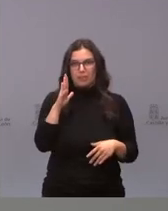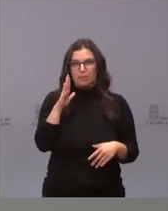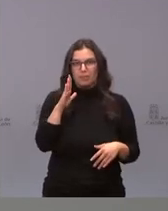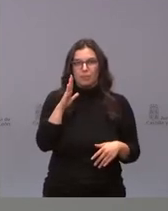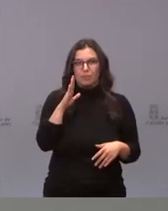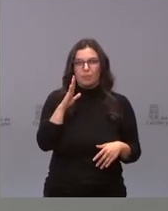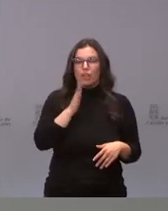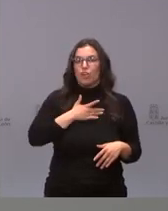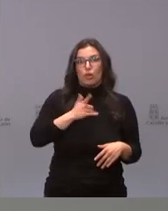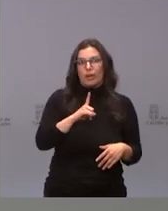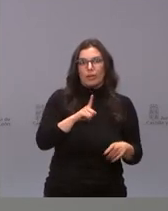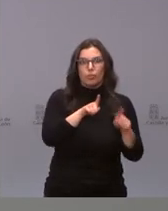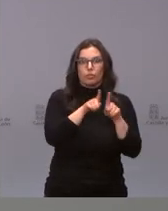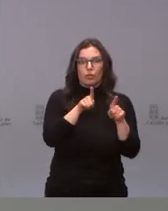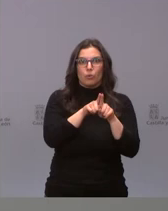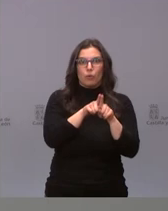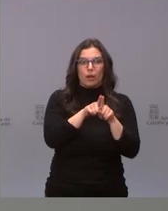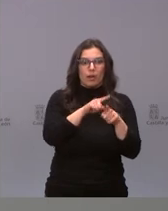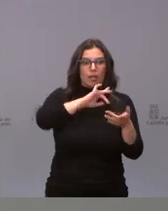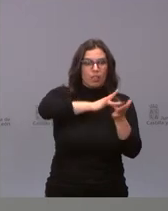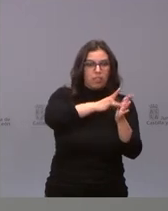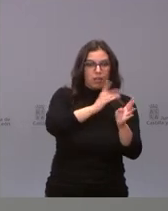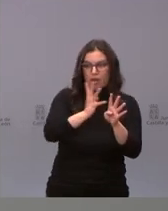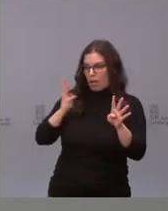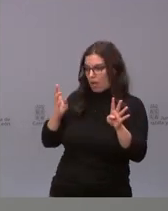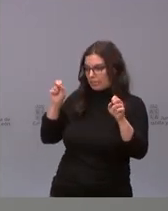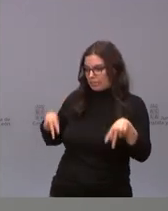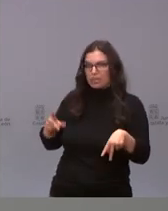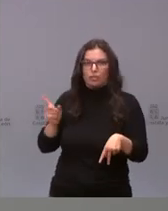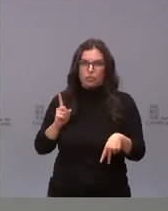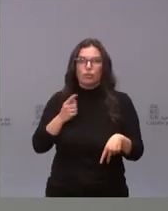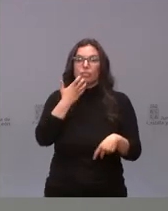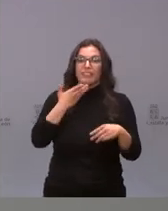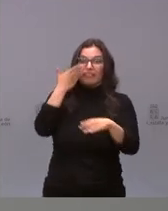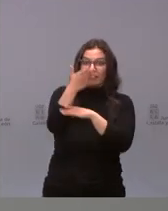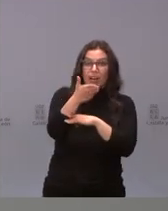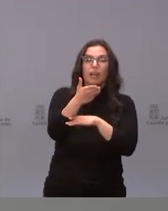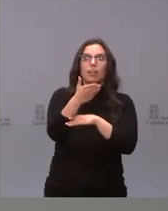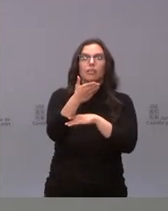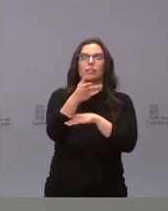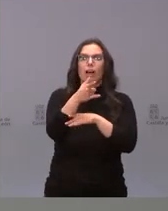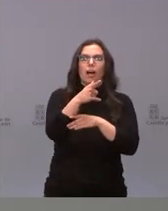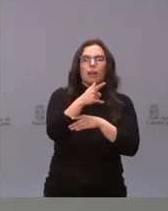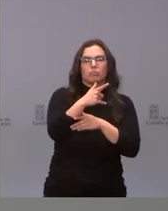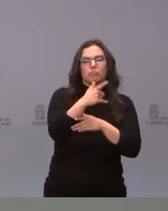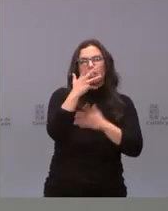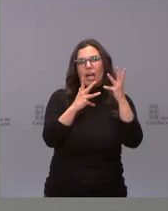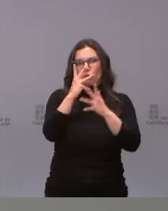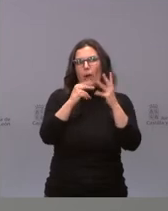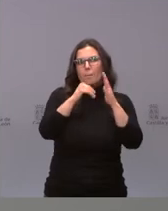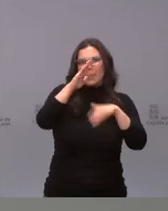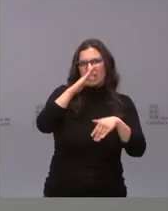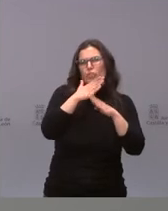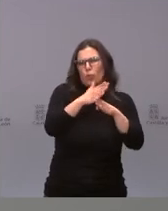no queremos que nos suceda es quedarnos sin vacunas. Por lo tanto, siempre que se va a un punto de vacunación masivo, siempre se calcula por encima.